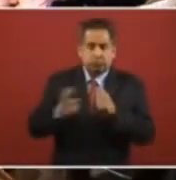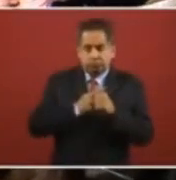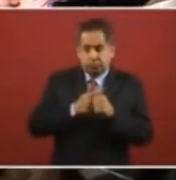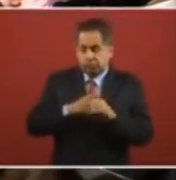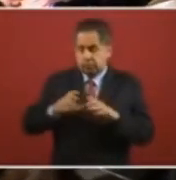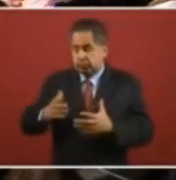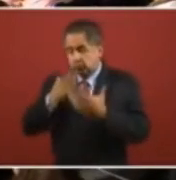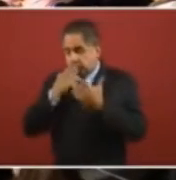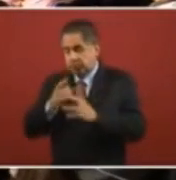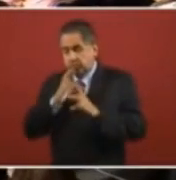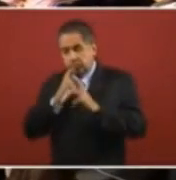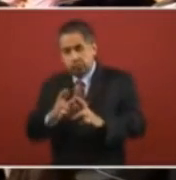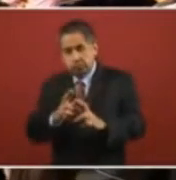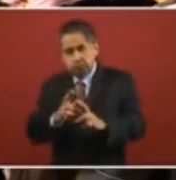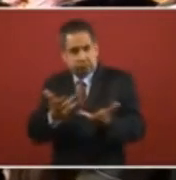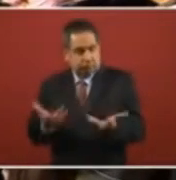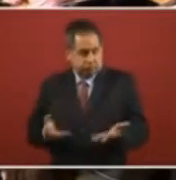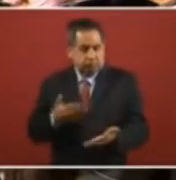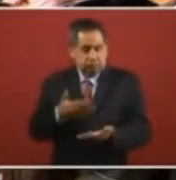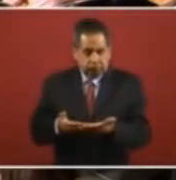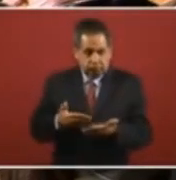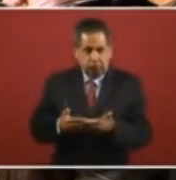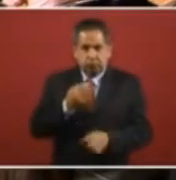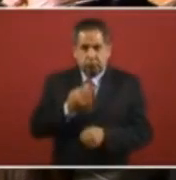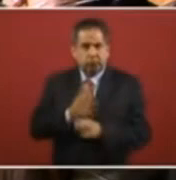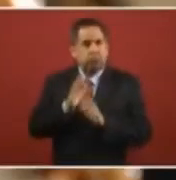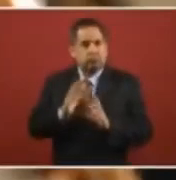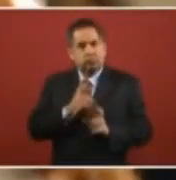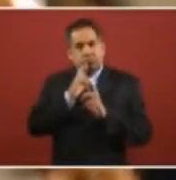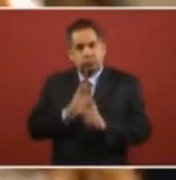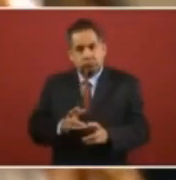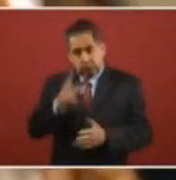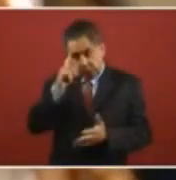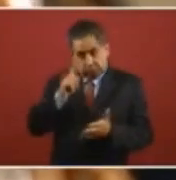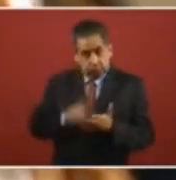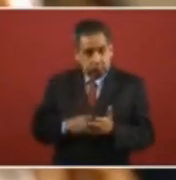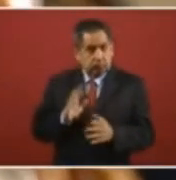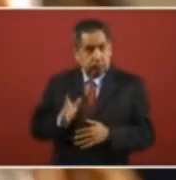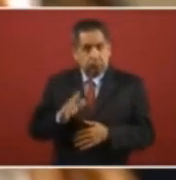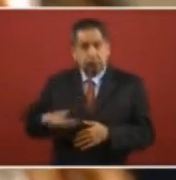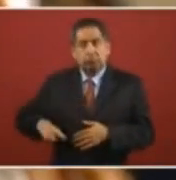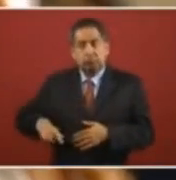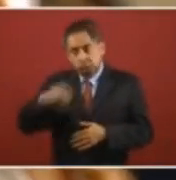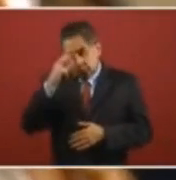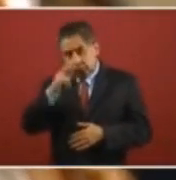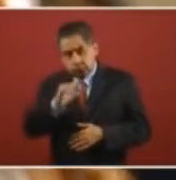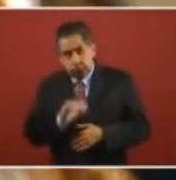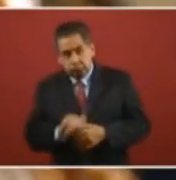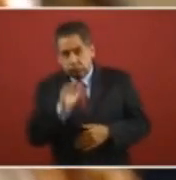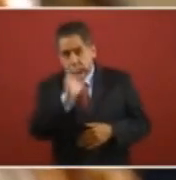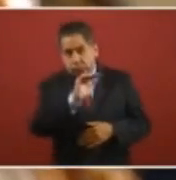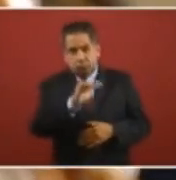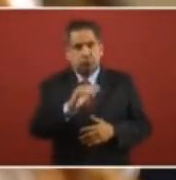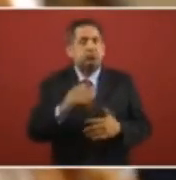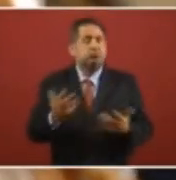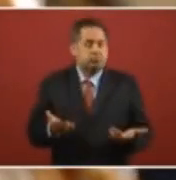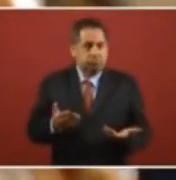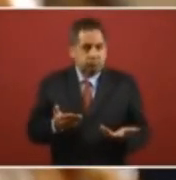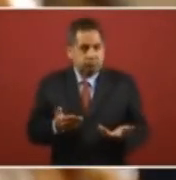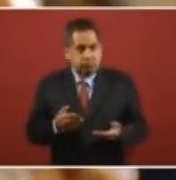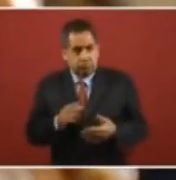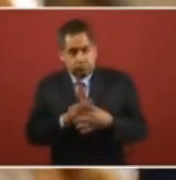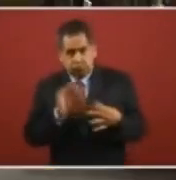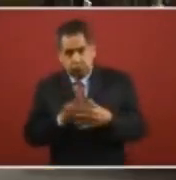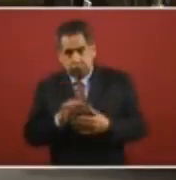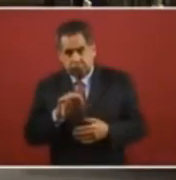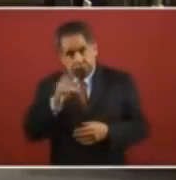resultados. Ahora ya los están dando. Creo que es momento de que el gobierno de México le dé esa pauta a